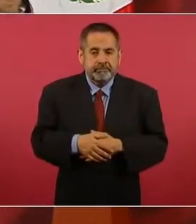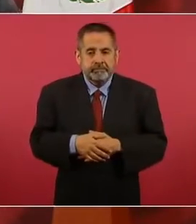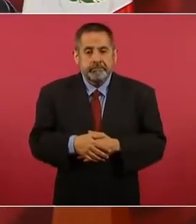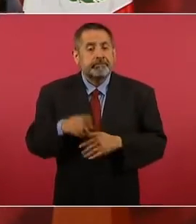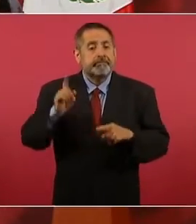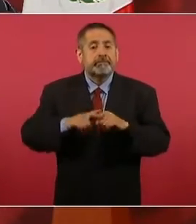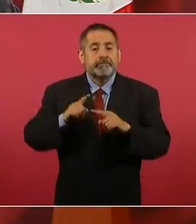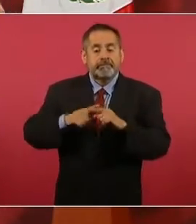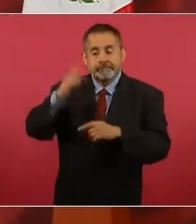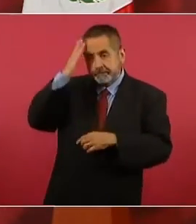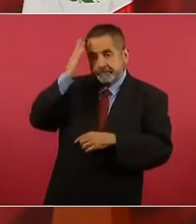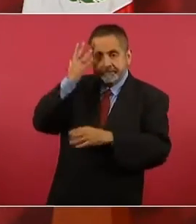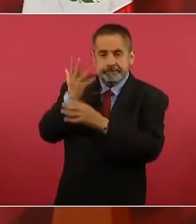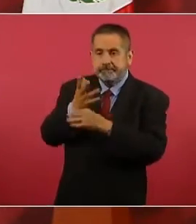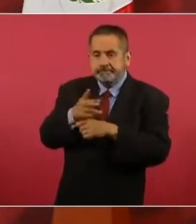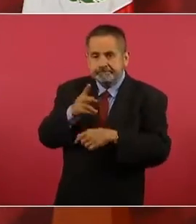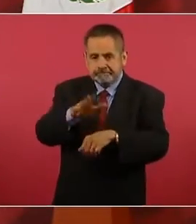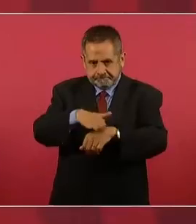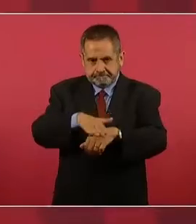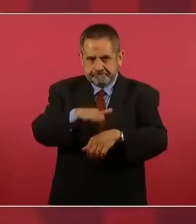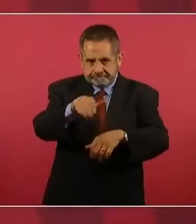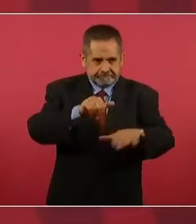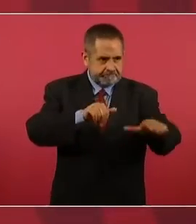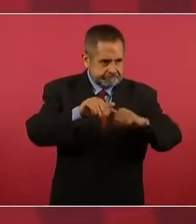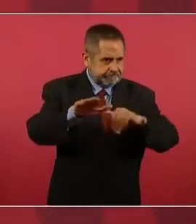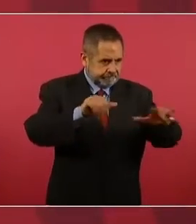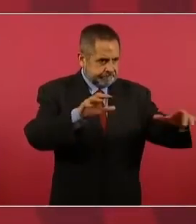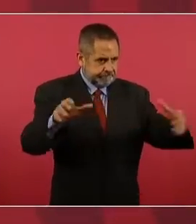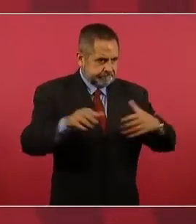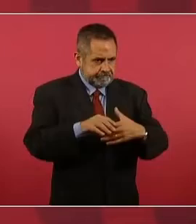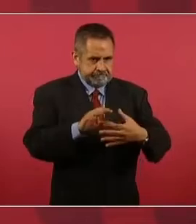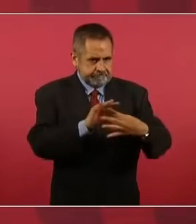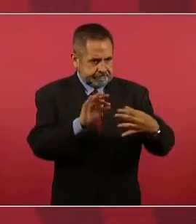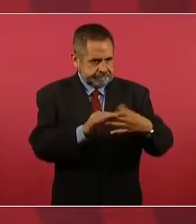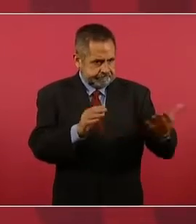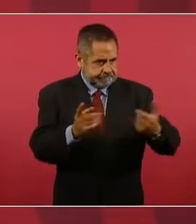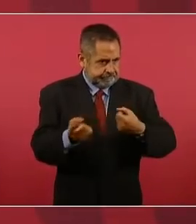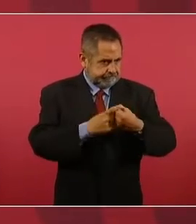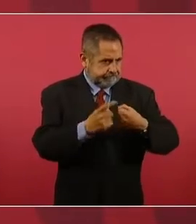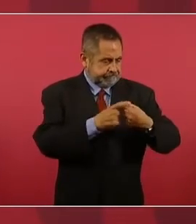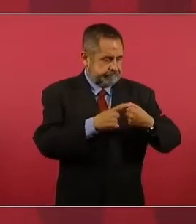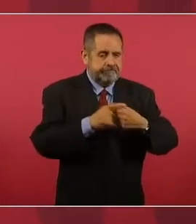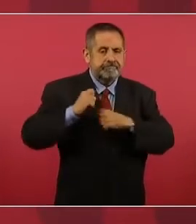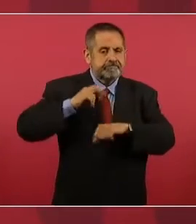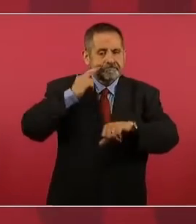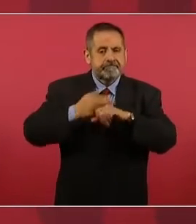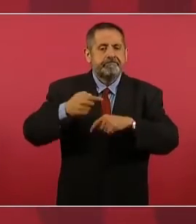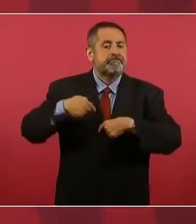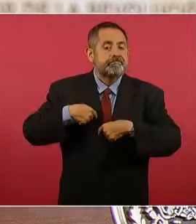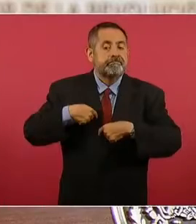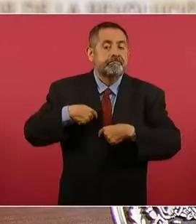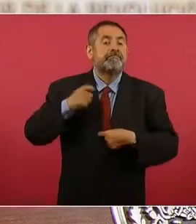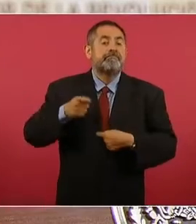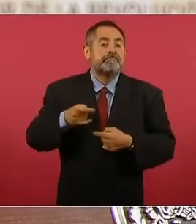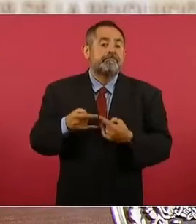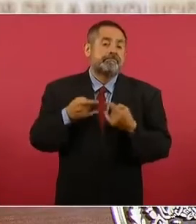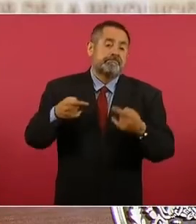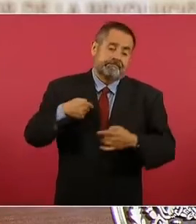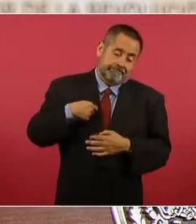era el gran historiador,